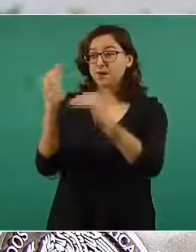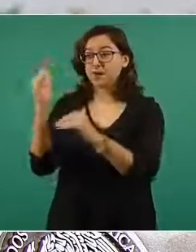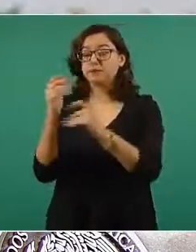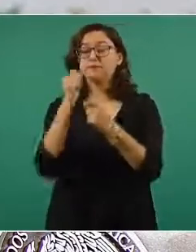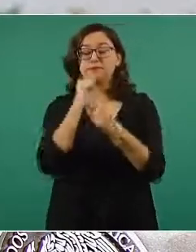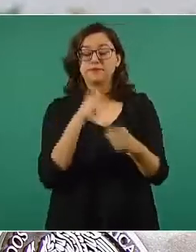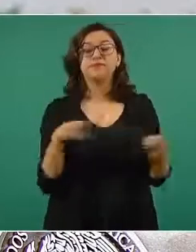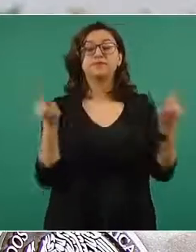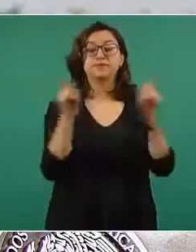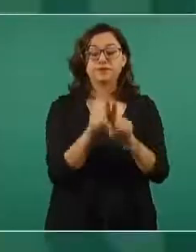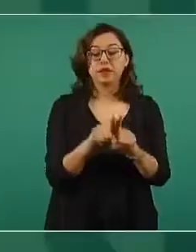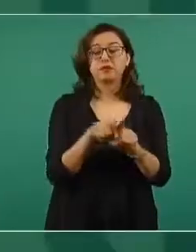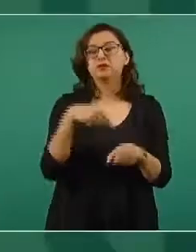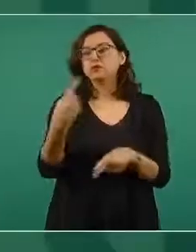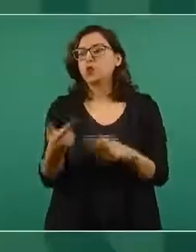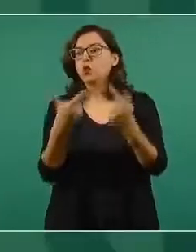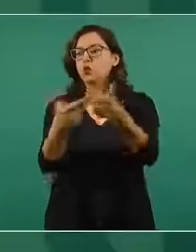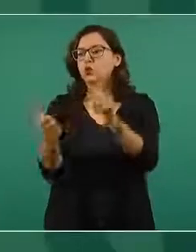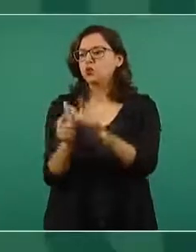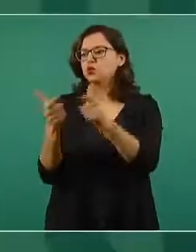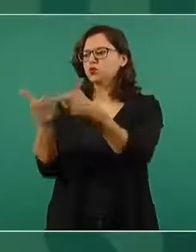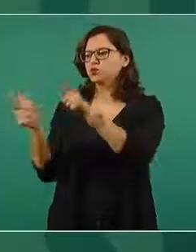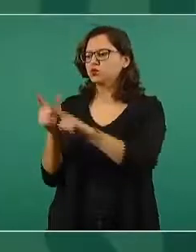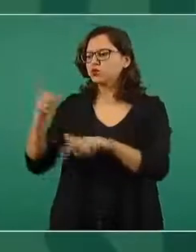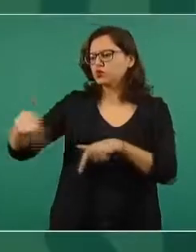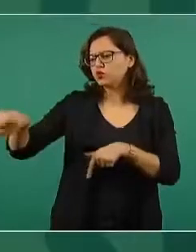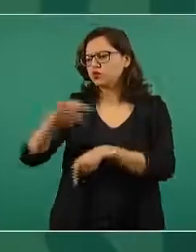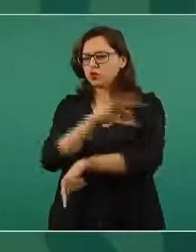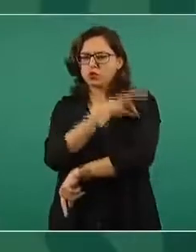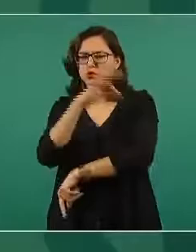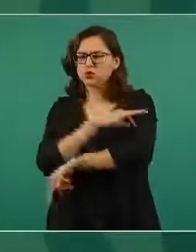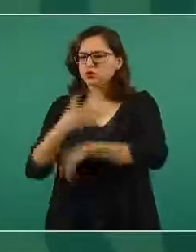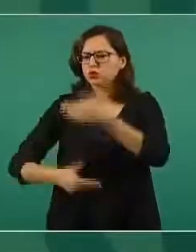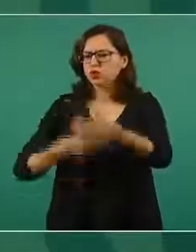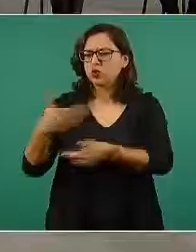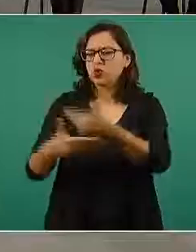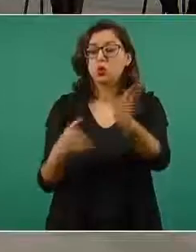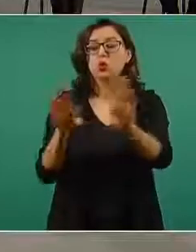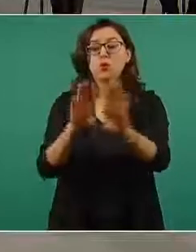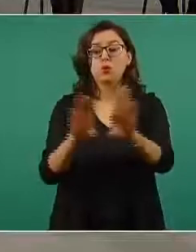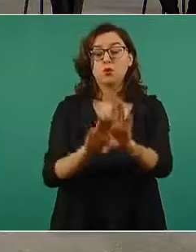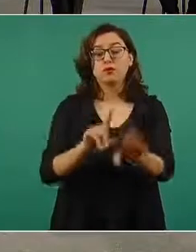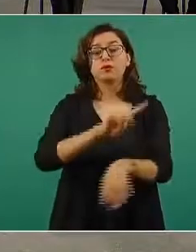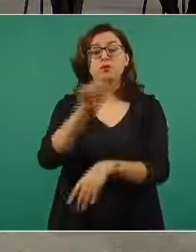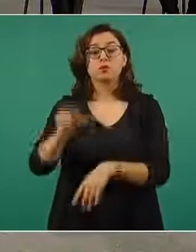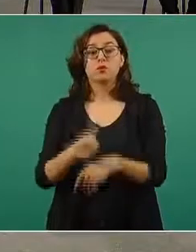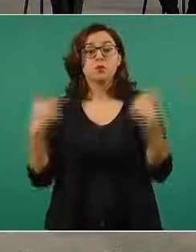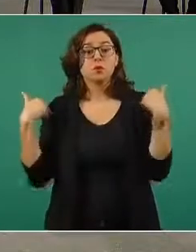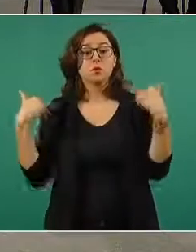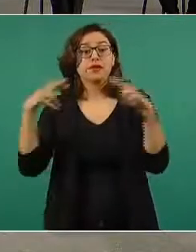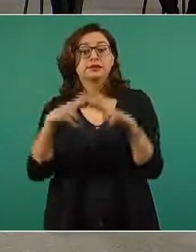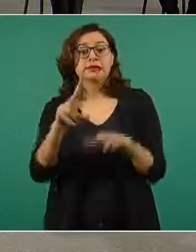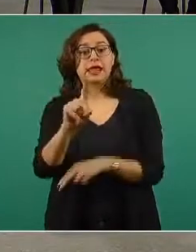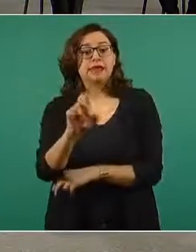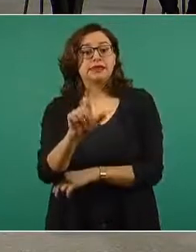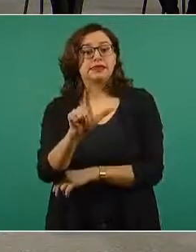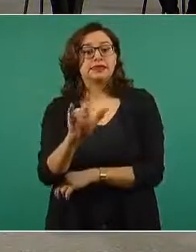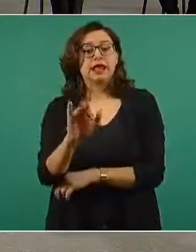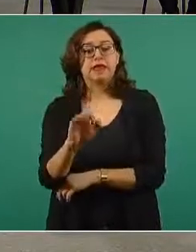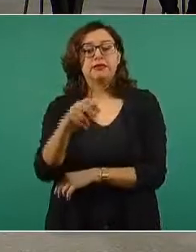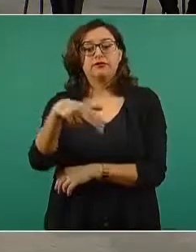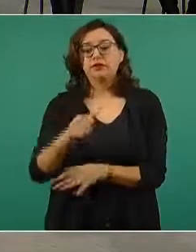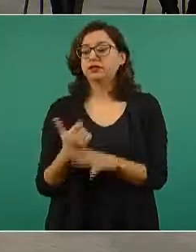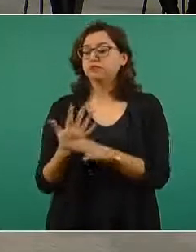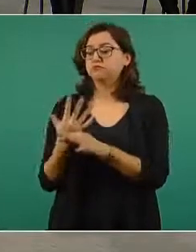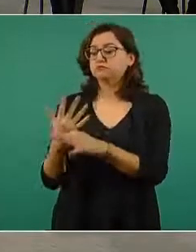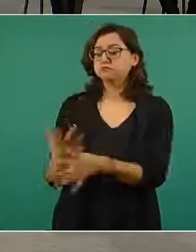conocido por la edad, y la vulnerabilidad. La maestra Delfina Gómez nos informará el estado que guarda el regreso a